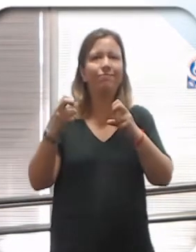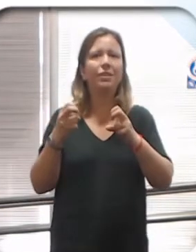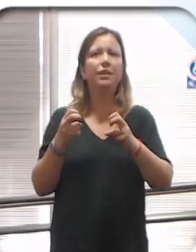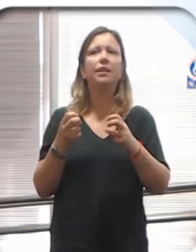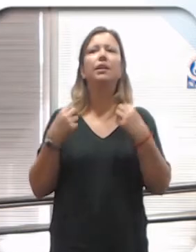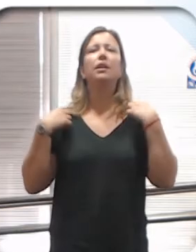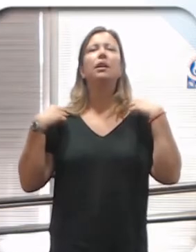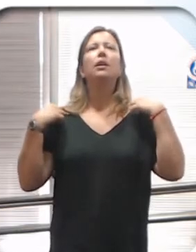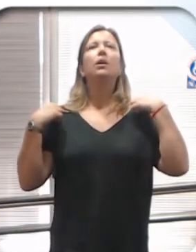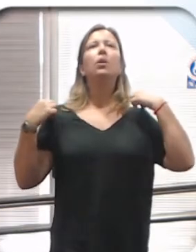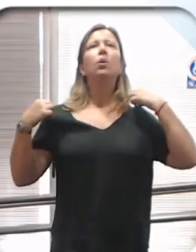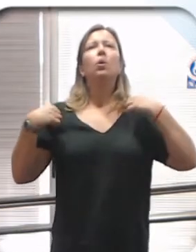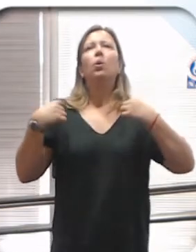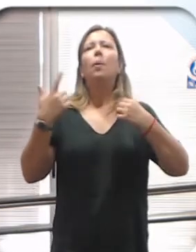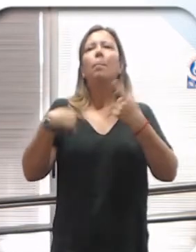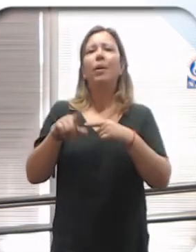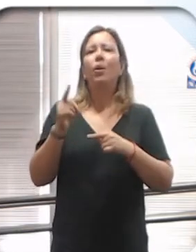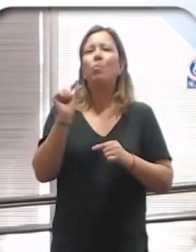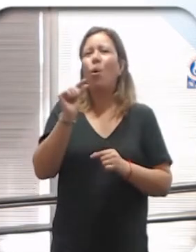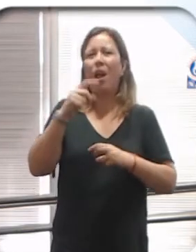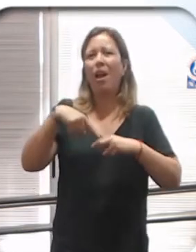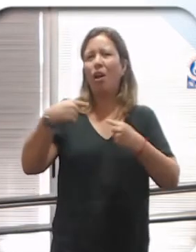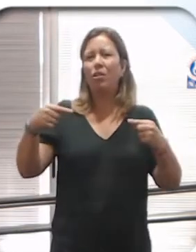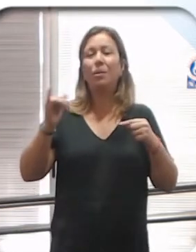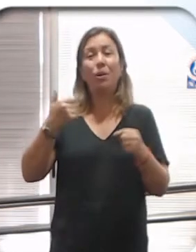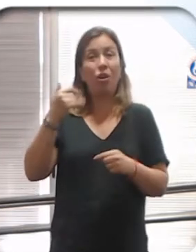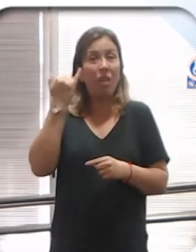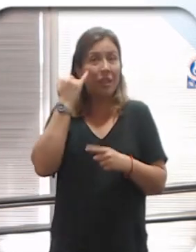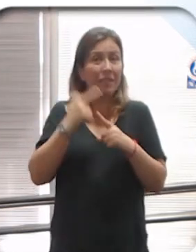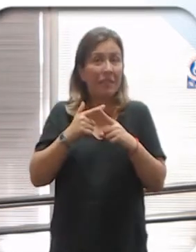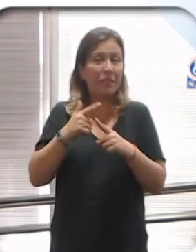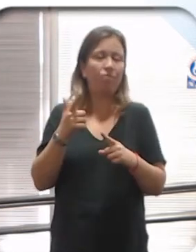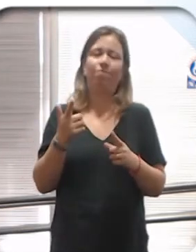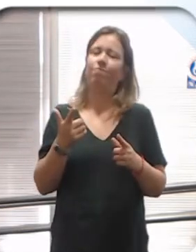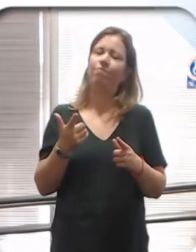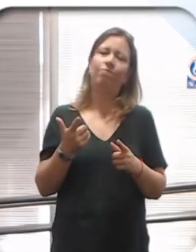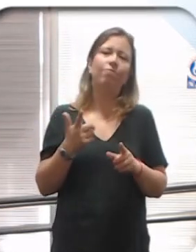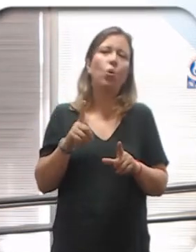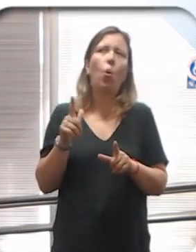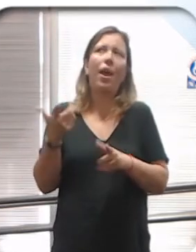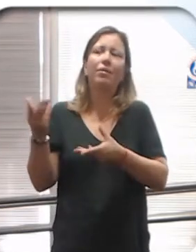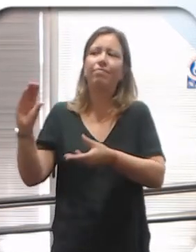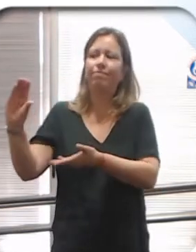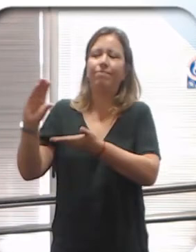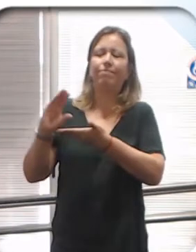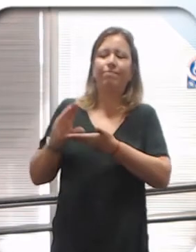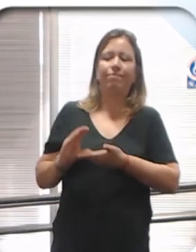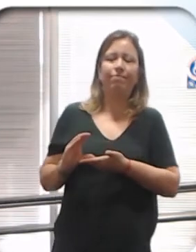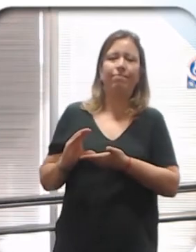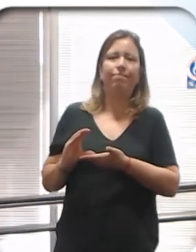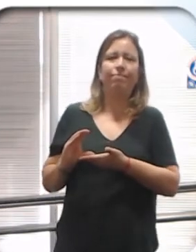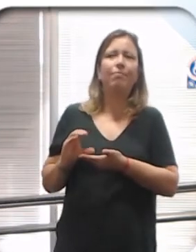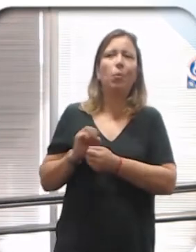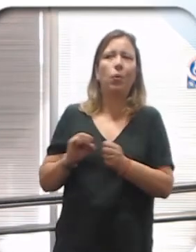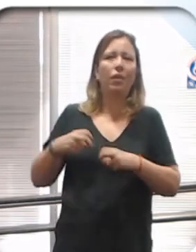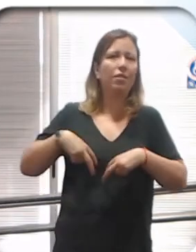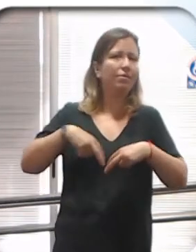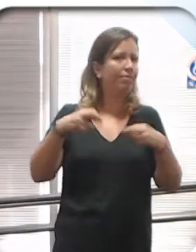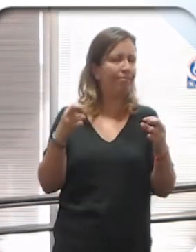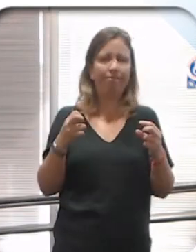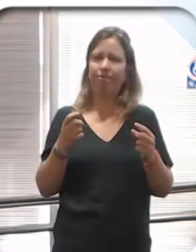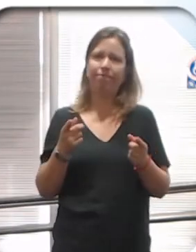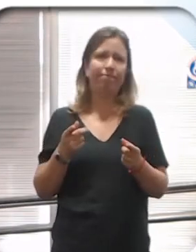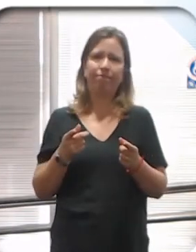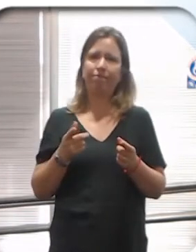muy pocas cosas, pero en lo que tiene que ver con la salud sexual, no tenemos mucho aporte para poder investigar.